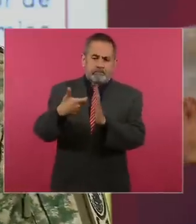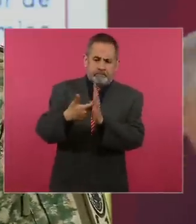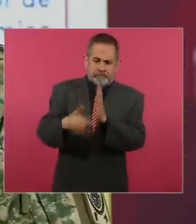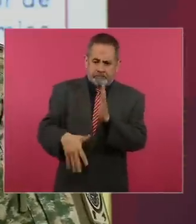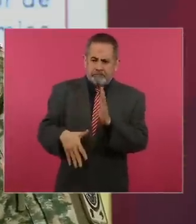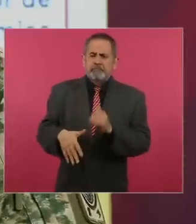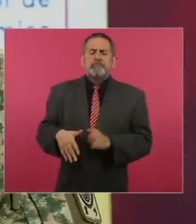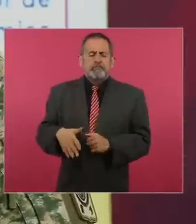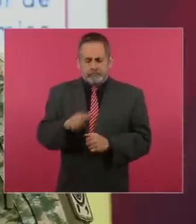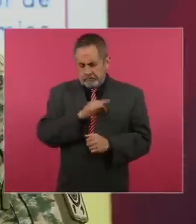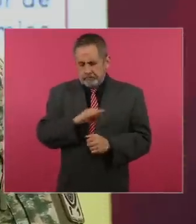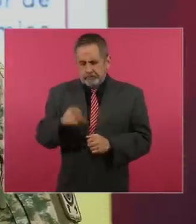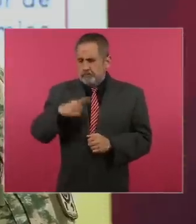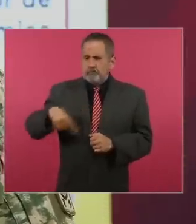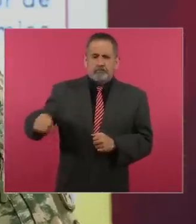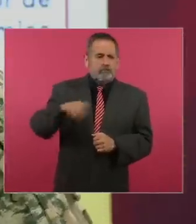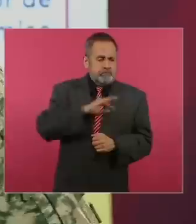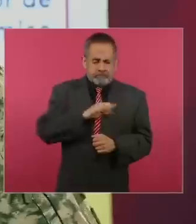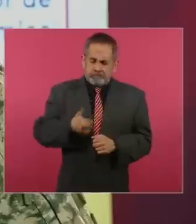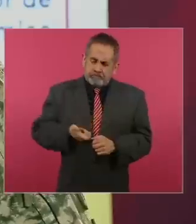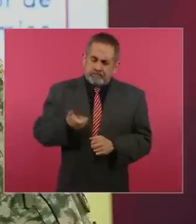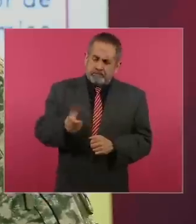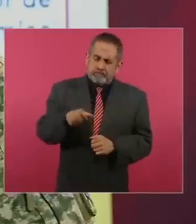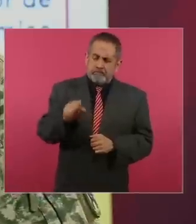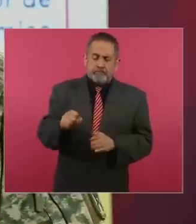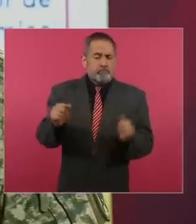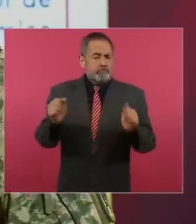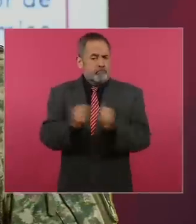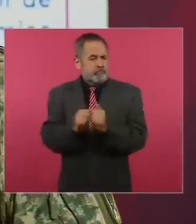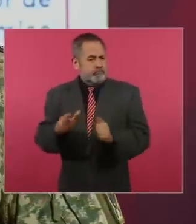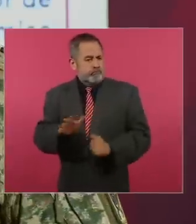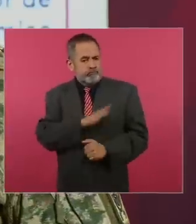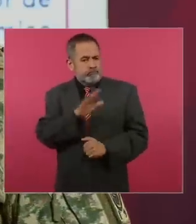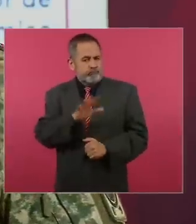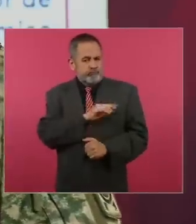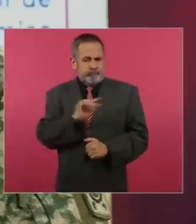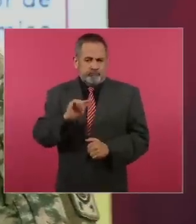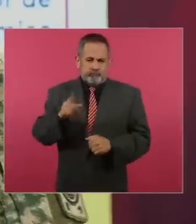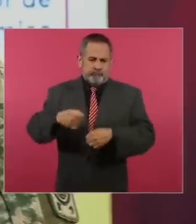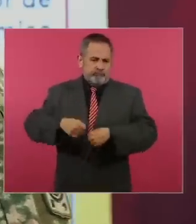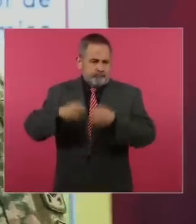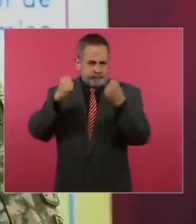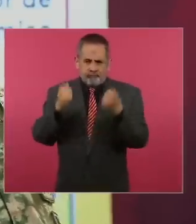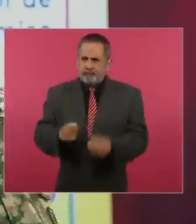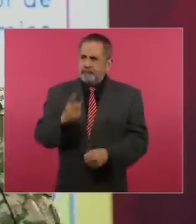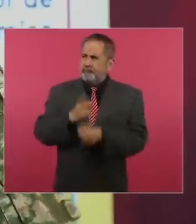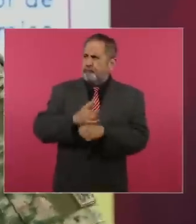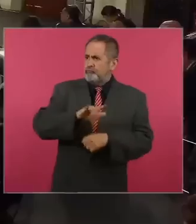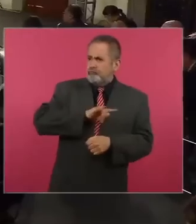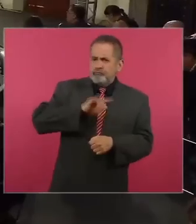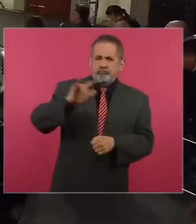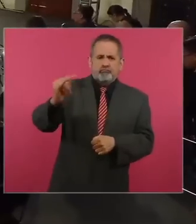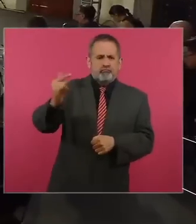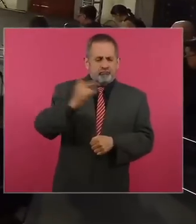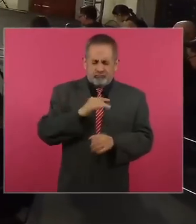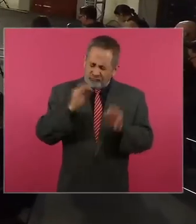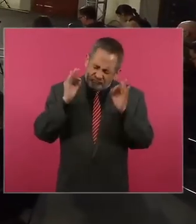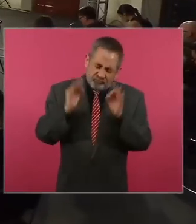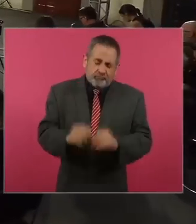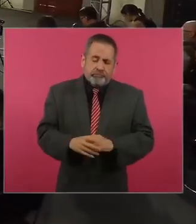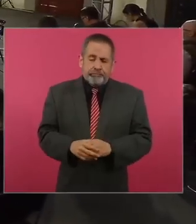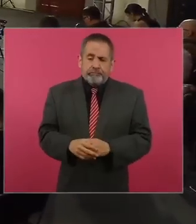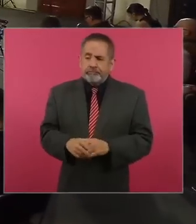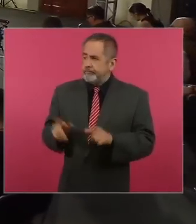alcance de todos con altos estándares de calidad y de seguridad. Eso es todo, señor presidente.